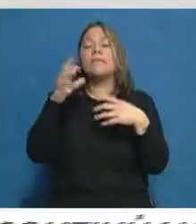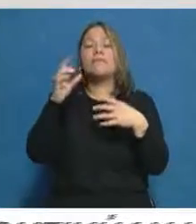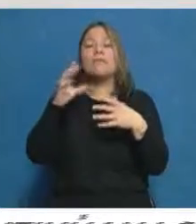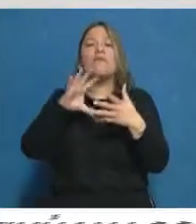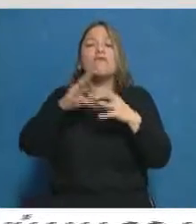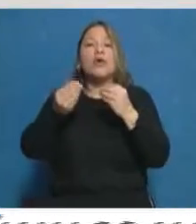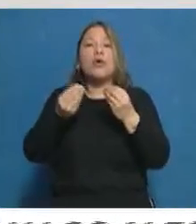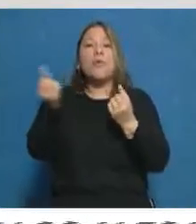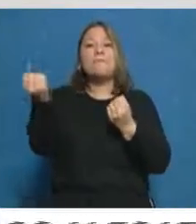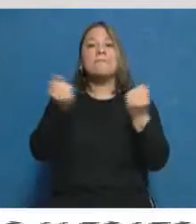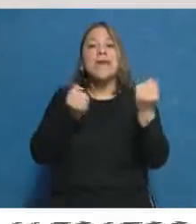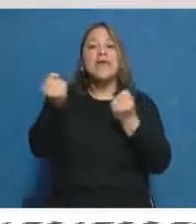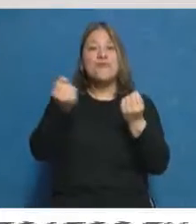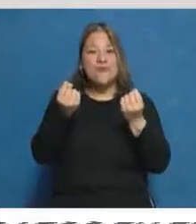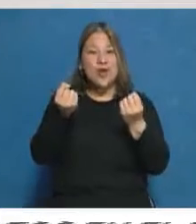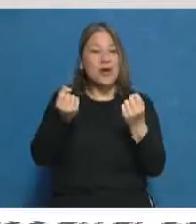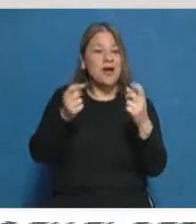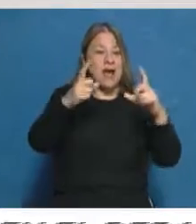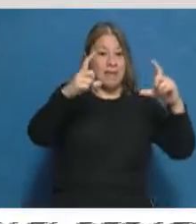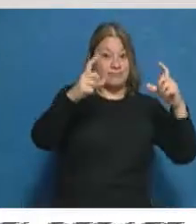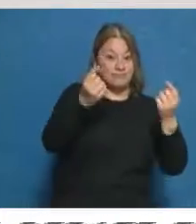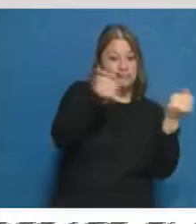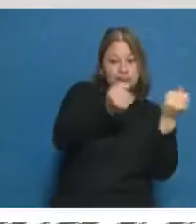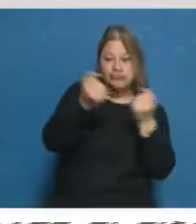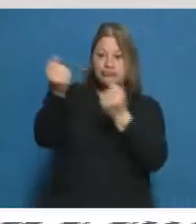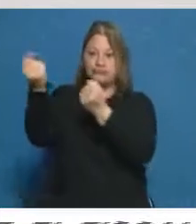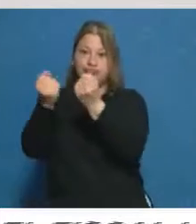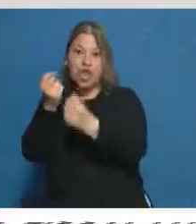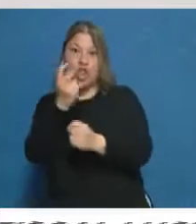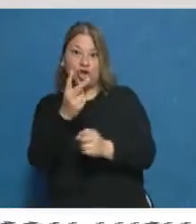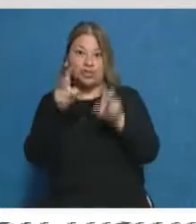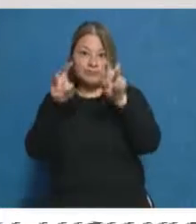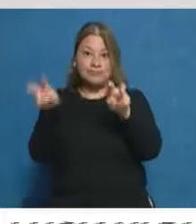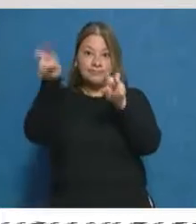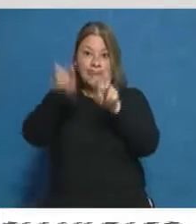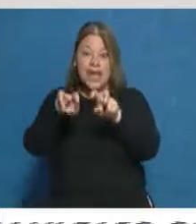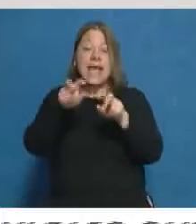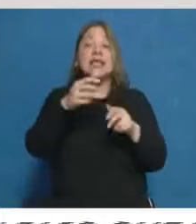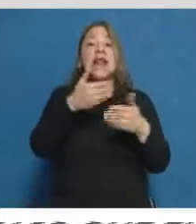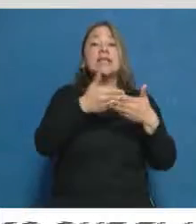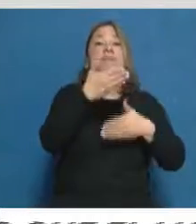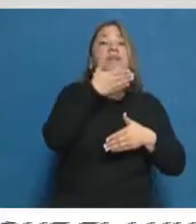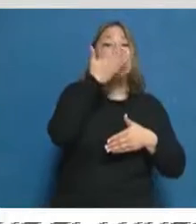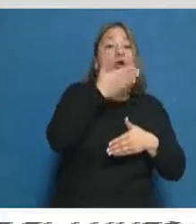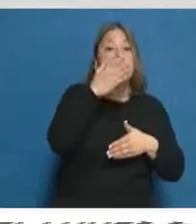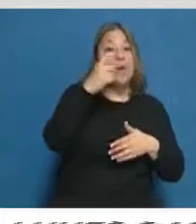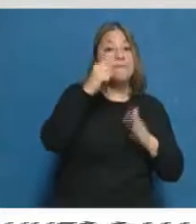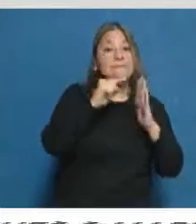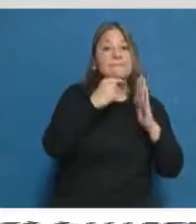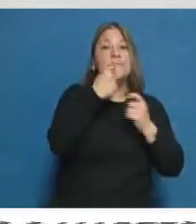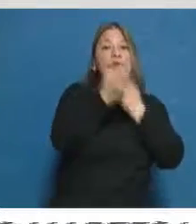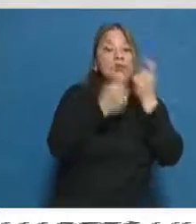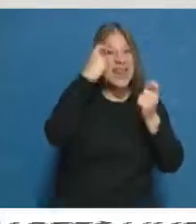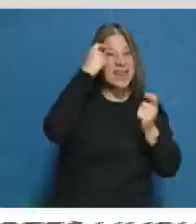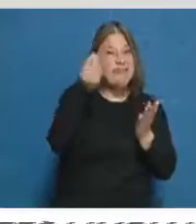doble comando, por ejemplo. Y el teórico se le va a agregar 10 preguntas más. Aquí en la